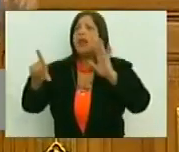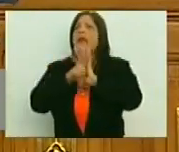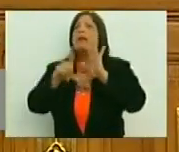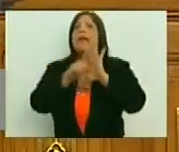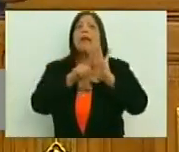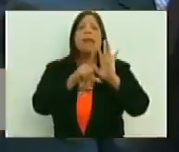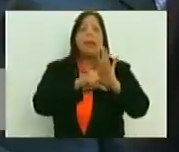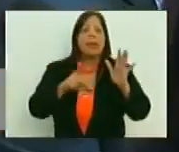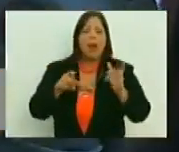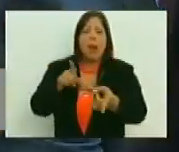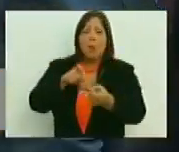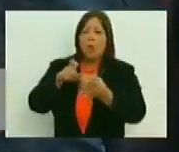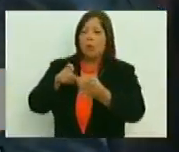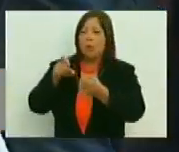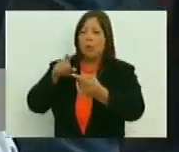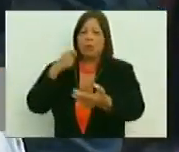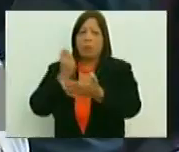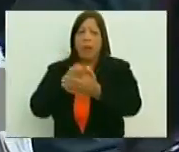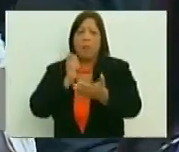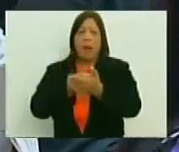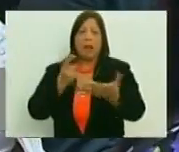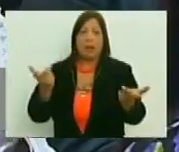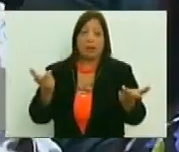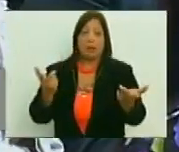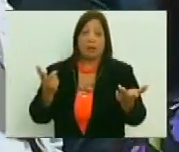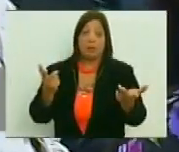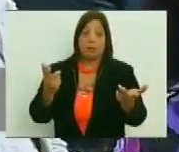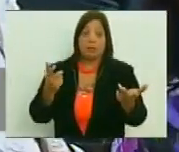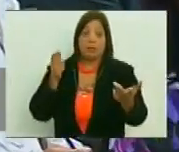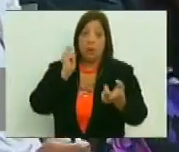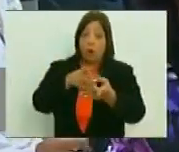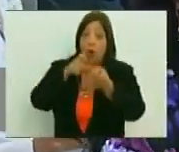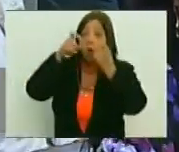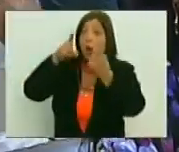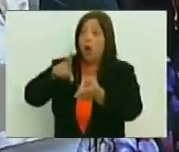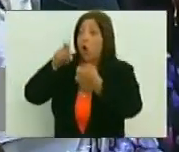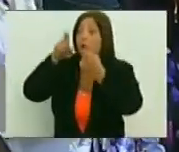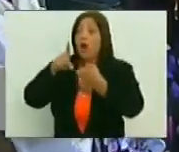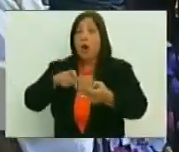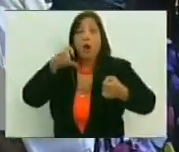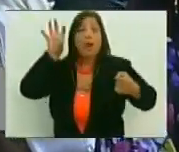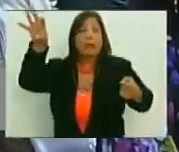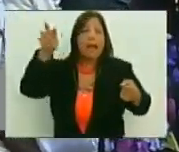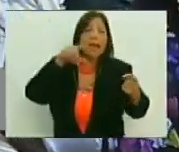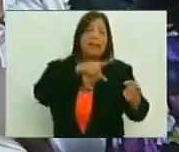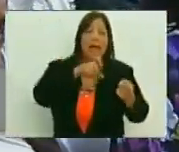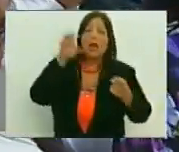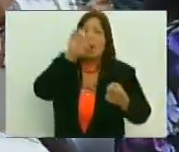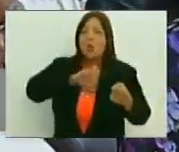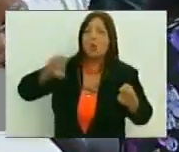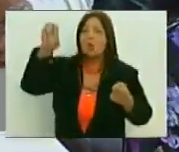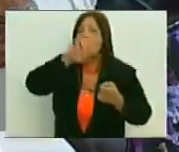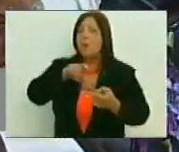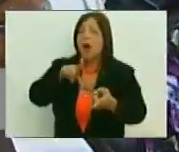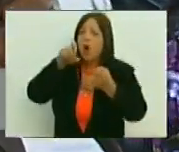cobrarles multa a la gente, viven de la infracción. Son estados que su estado